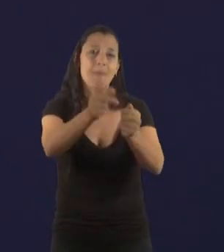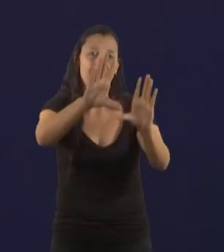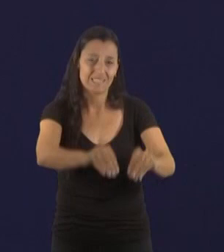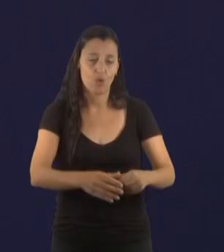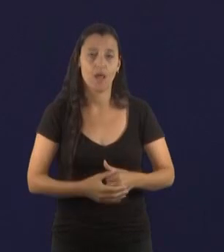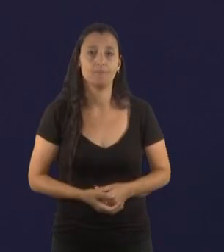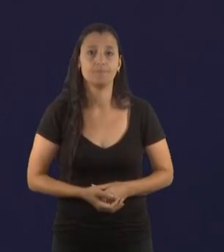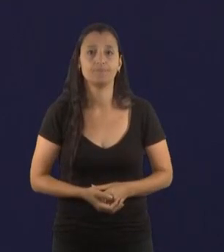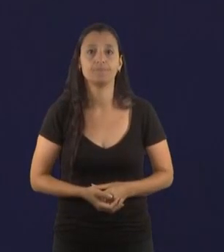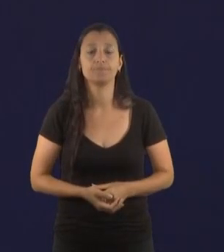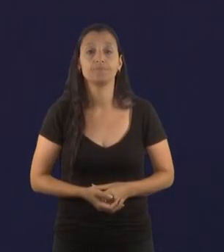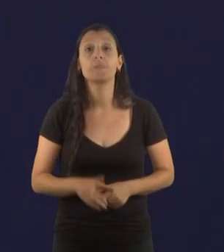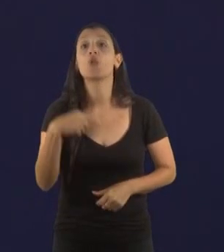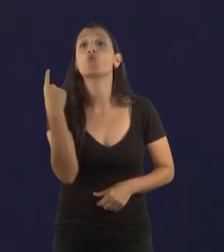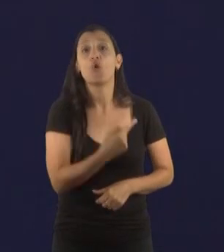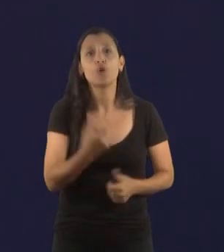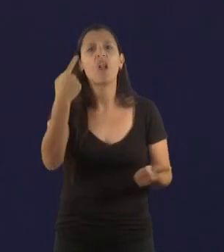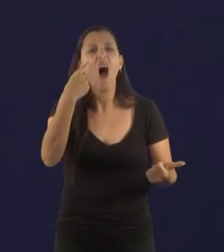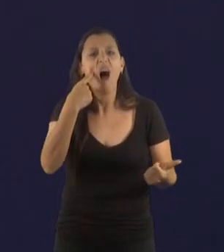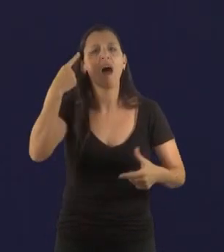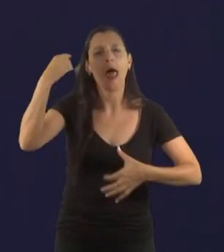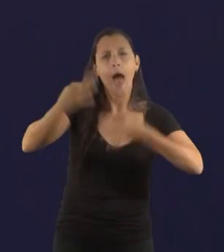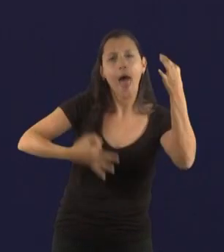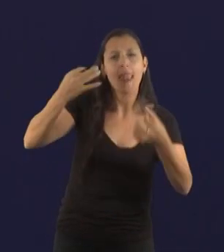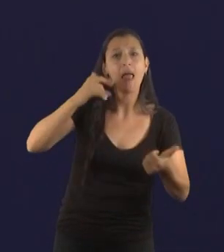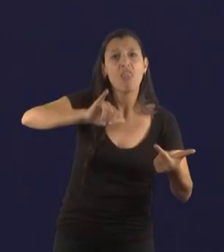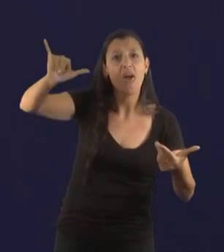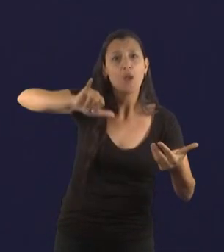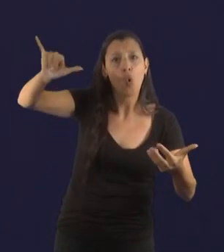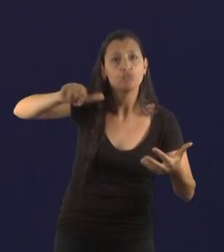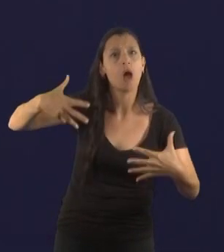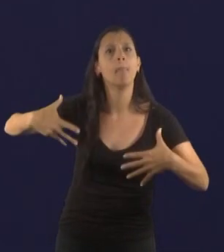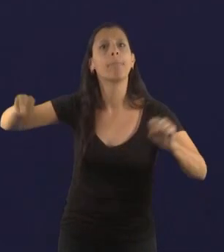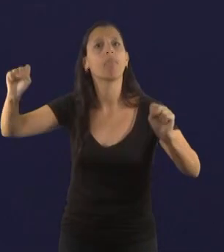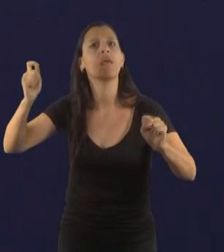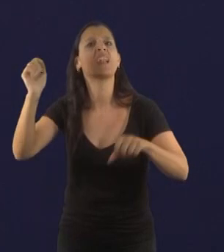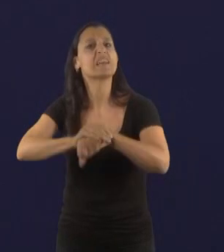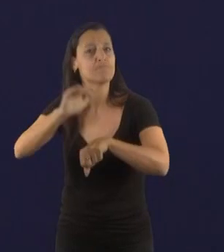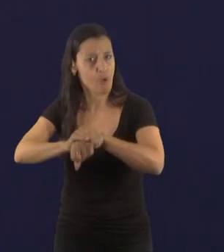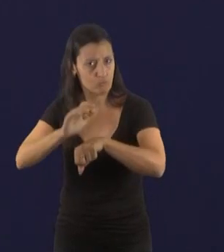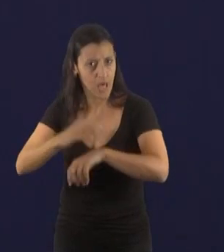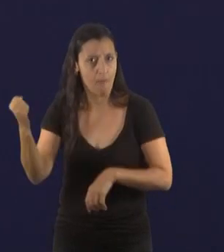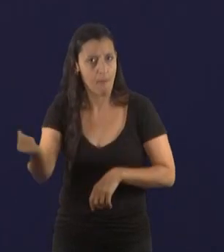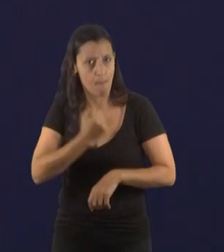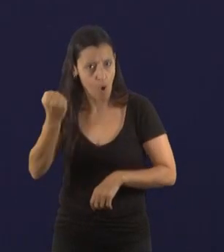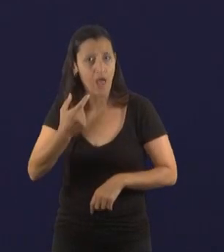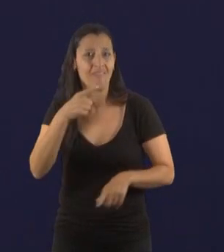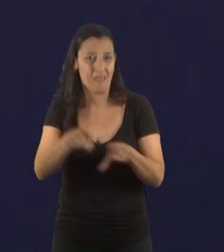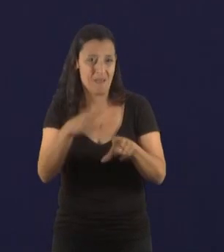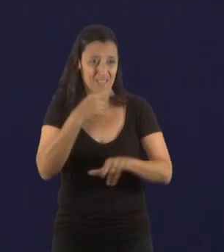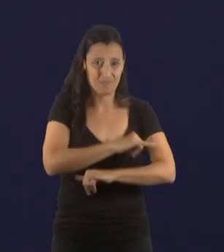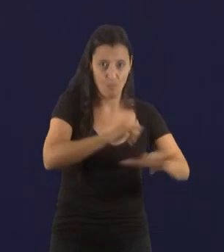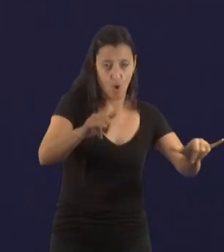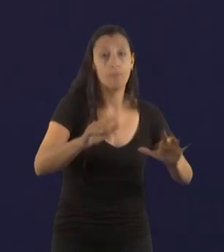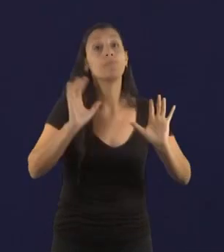Por supuesto que se hizo un análisis de todas las denuncias en términos de encontrar datos relevantes, que es lo que les acabo de comentar. Y por